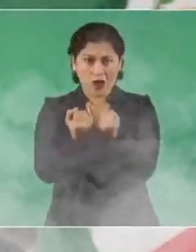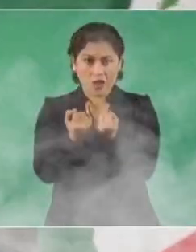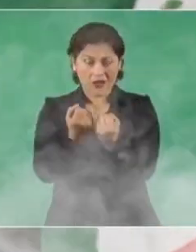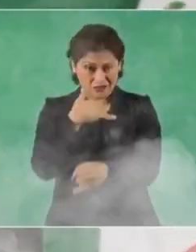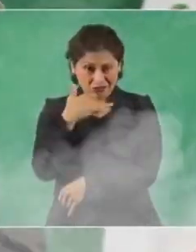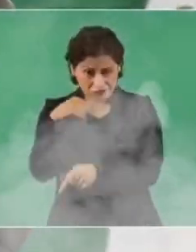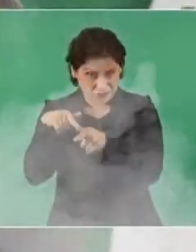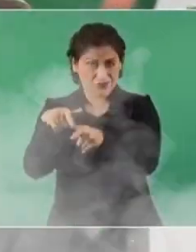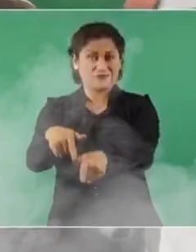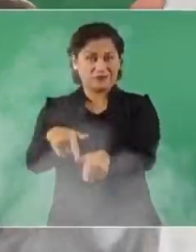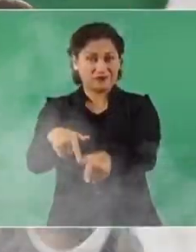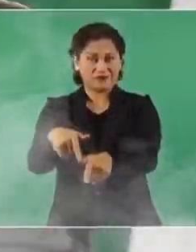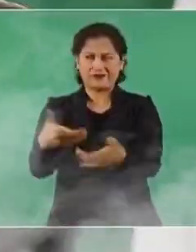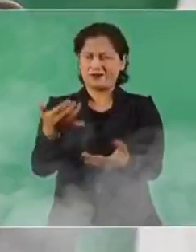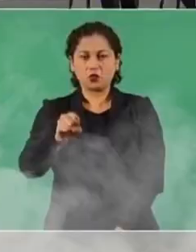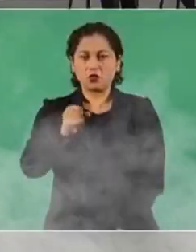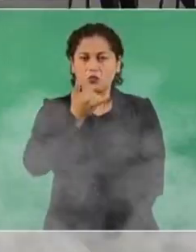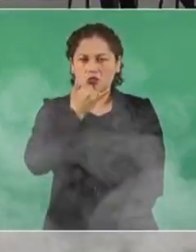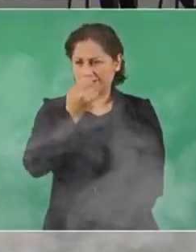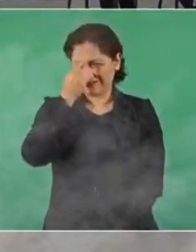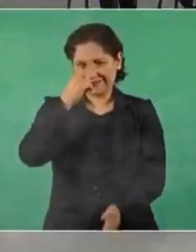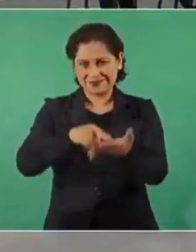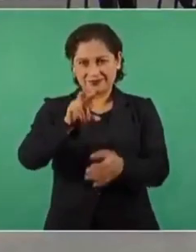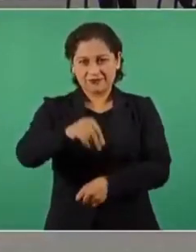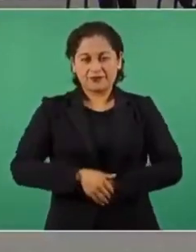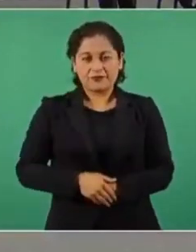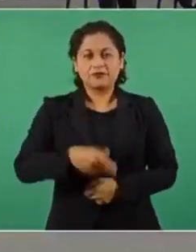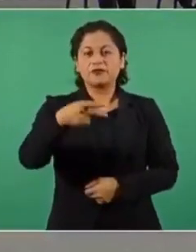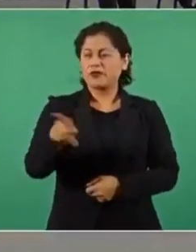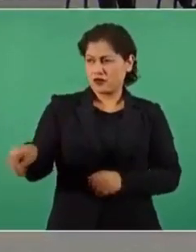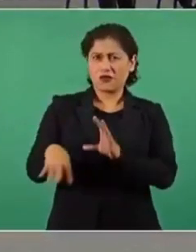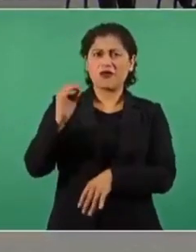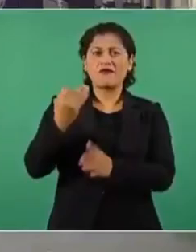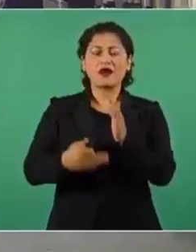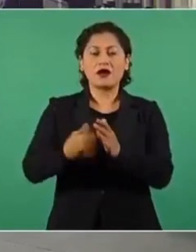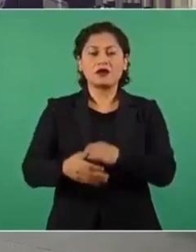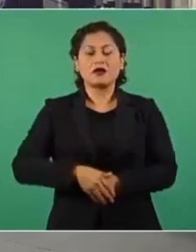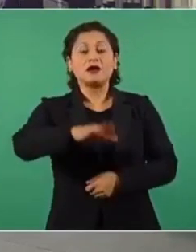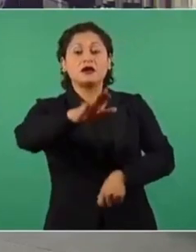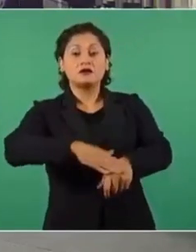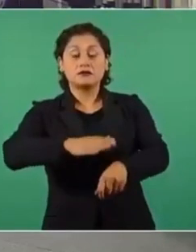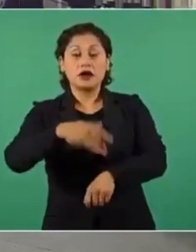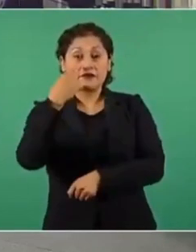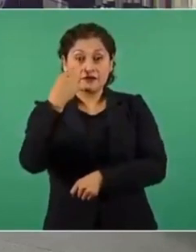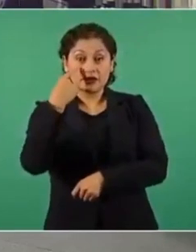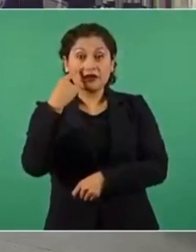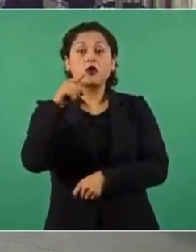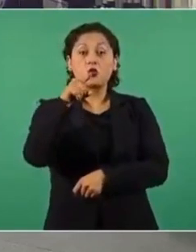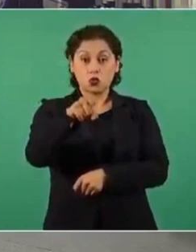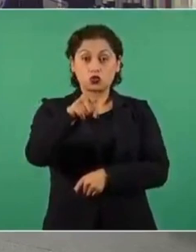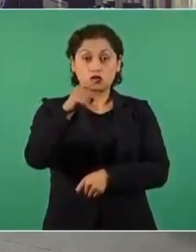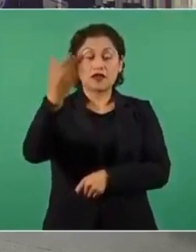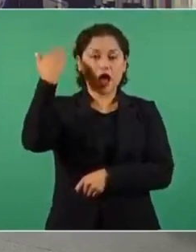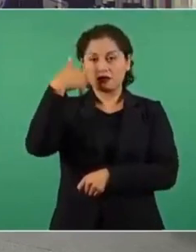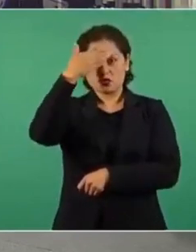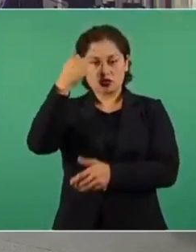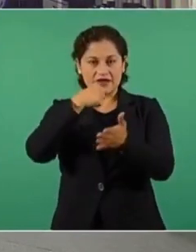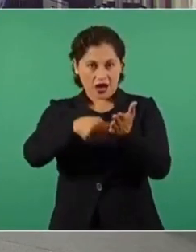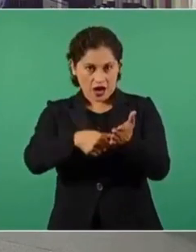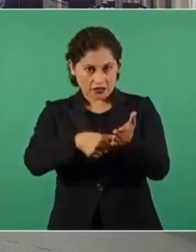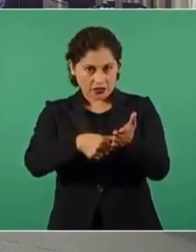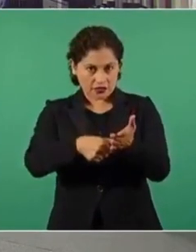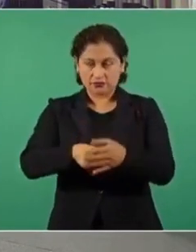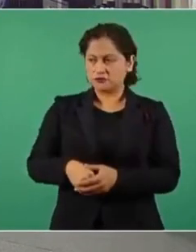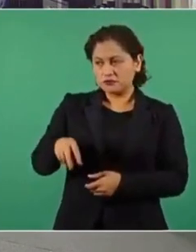quién puede estar a favor de eso, pero me faltan otros. Producción. También se aprendió, presidente, que usted al parecer no le habían comentado nada sobre esta carta.